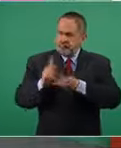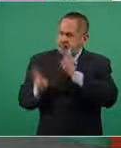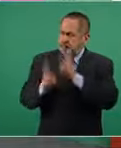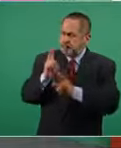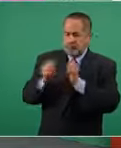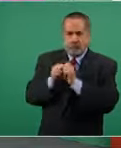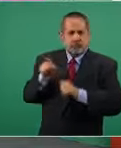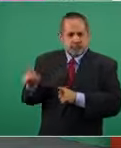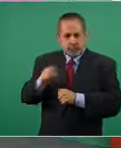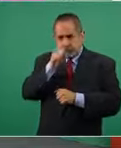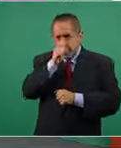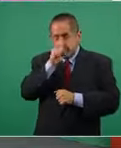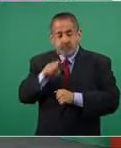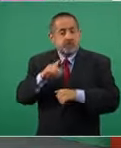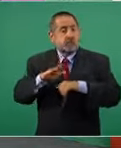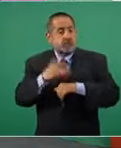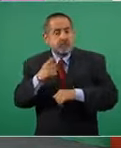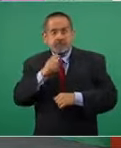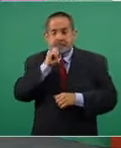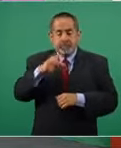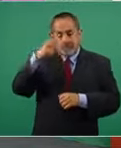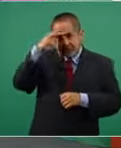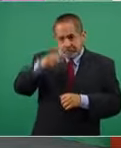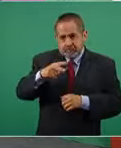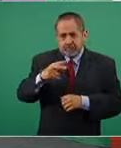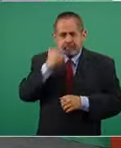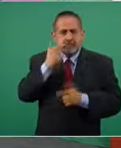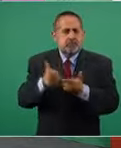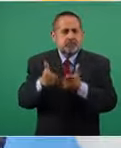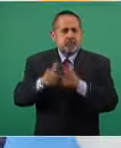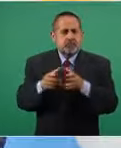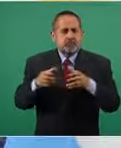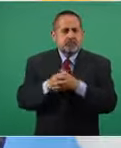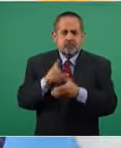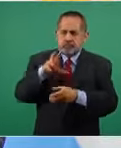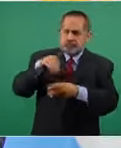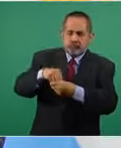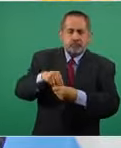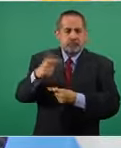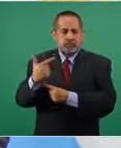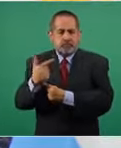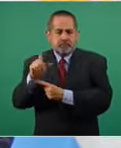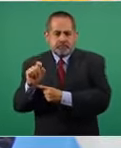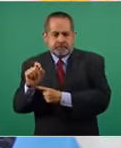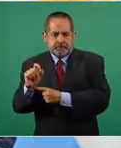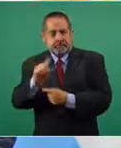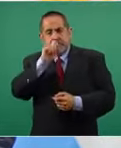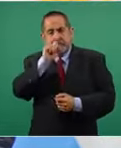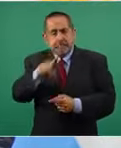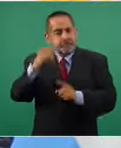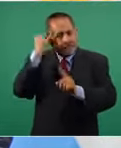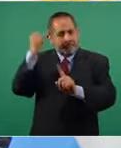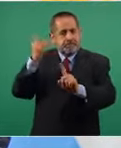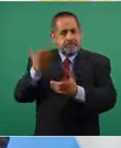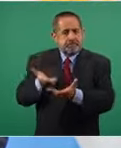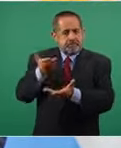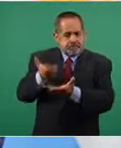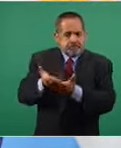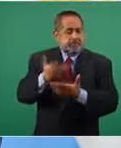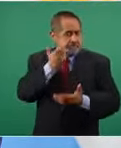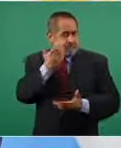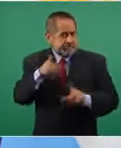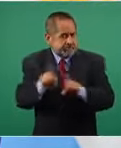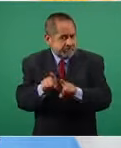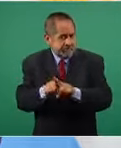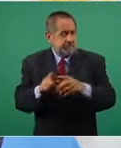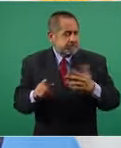porque es también México parte del G20 y es exactamente esa idea que nosotros planteamos